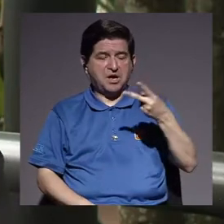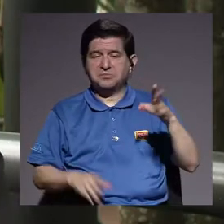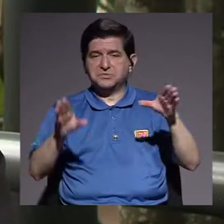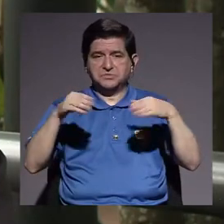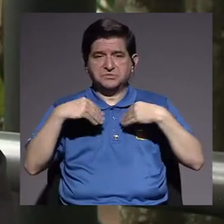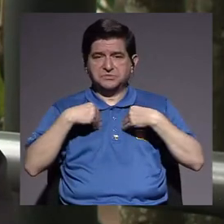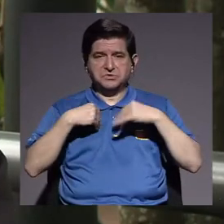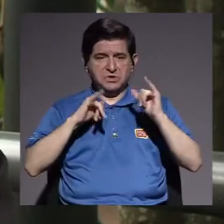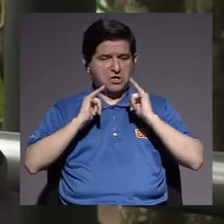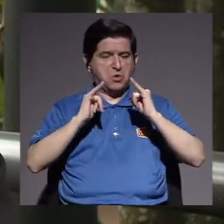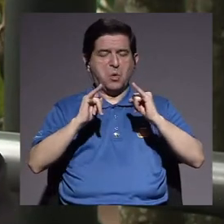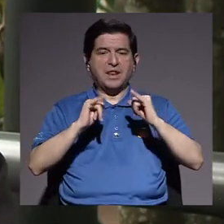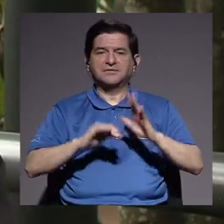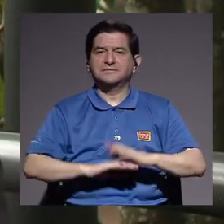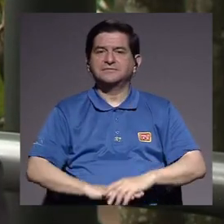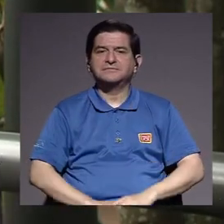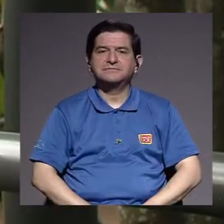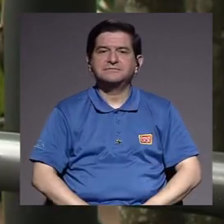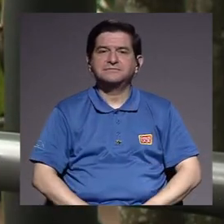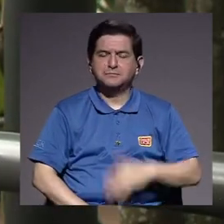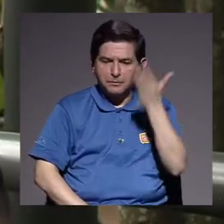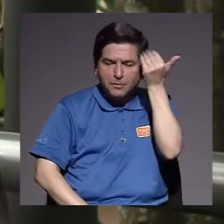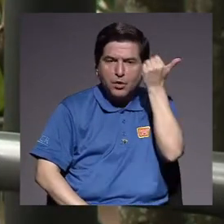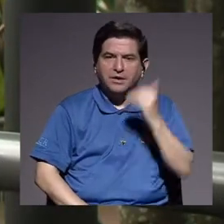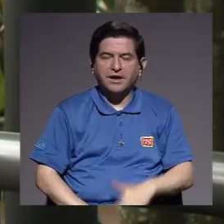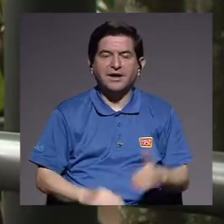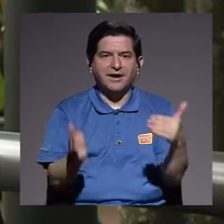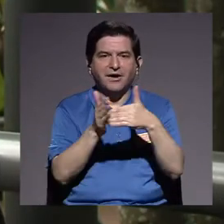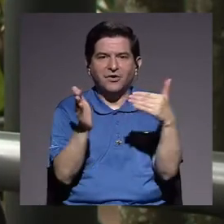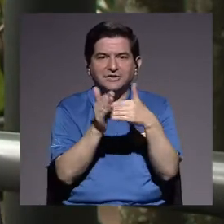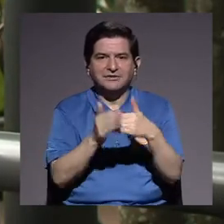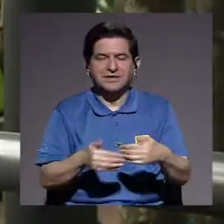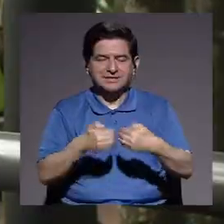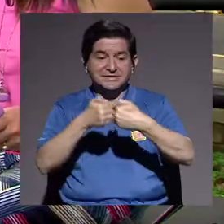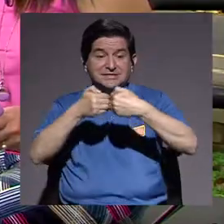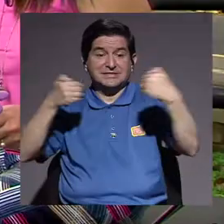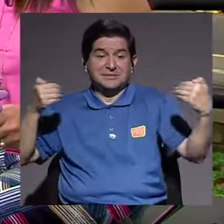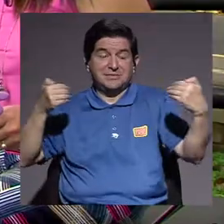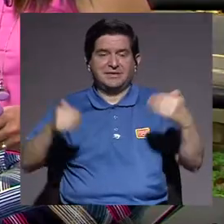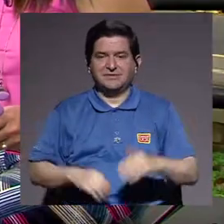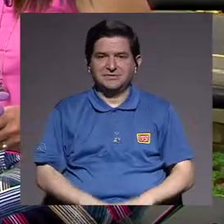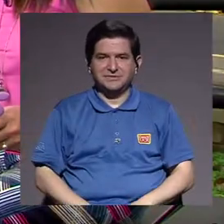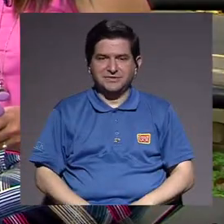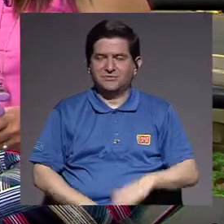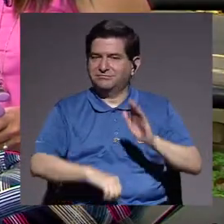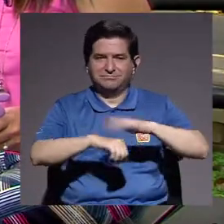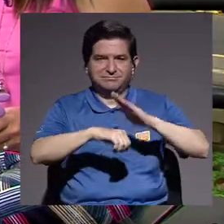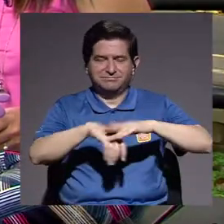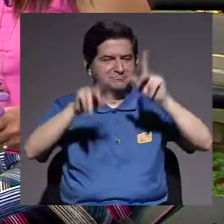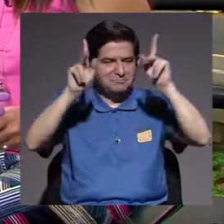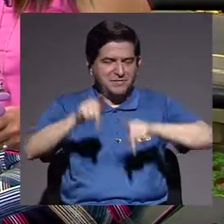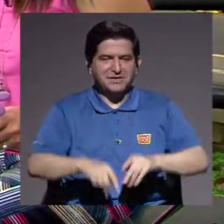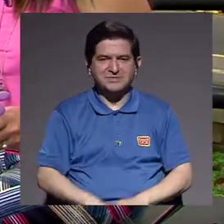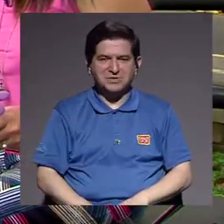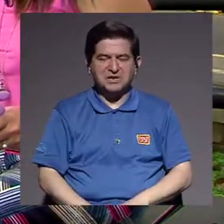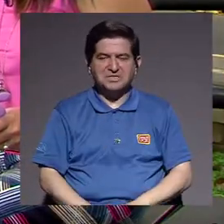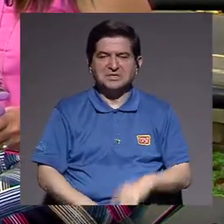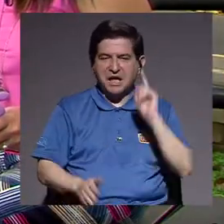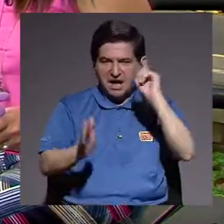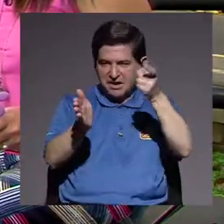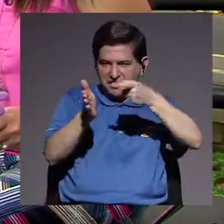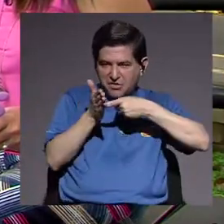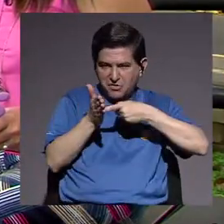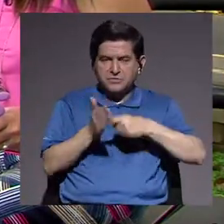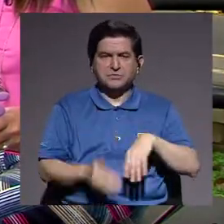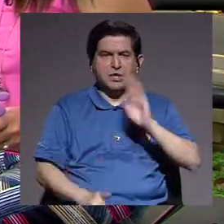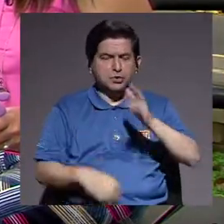se reconocían como iguales, como semejantes. Porque es lo que volvemos otra vez, hay distancias, hay segregaciones que no permiten que las personas reconozcan